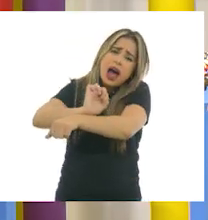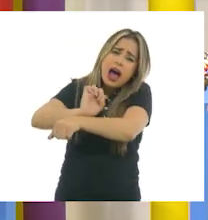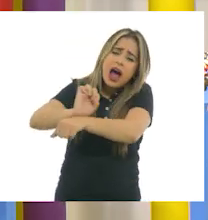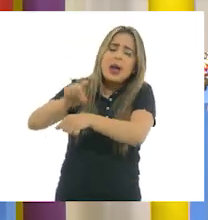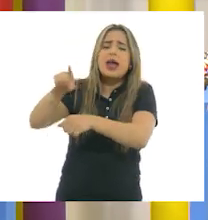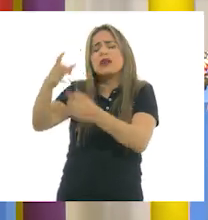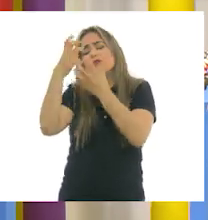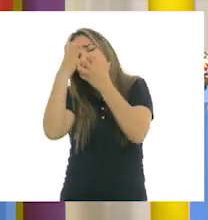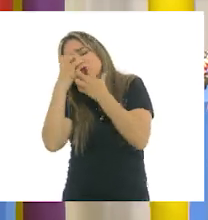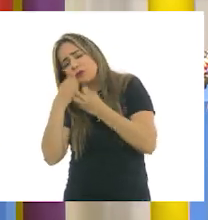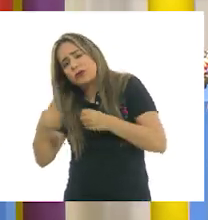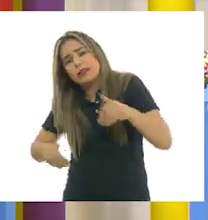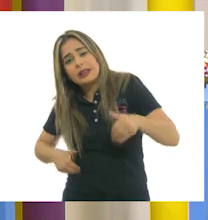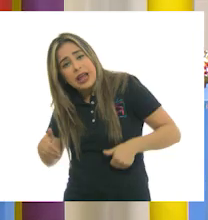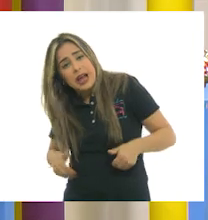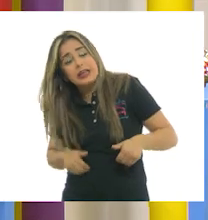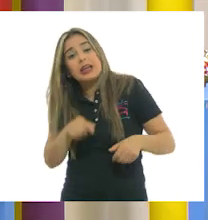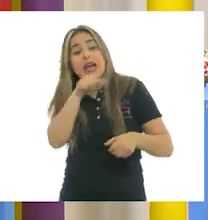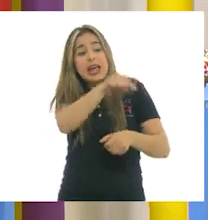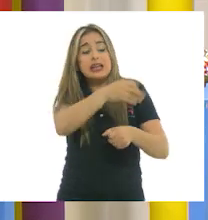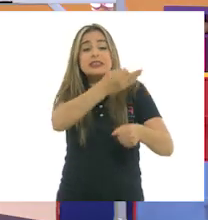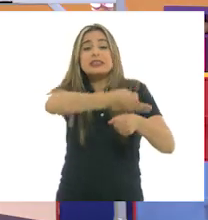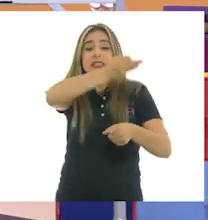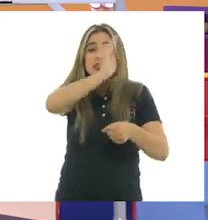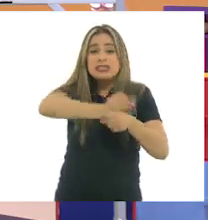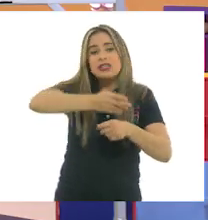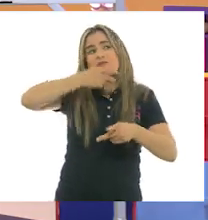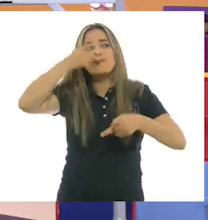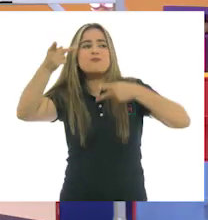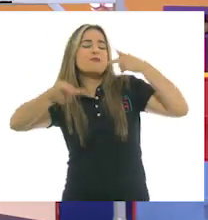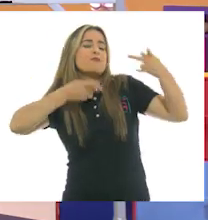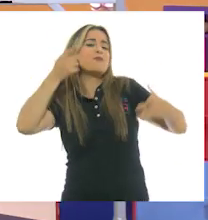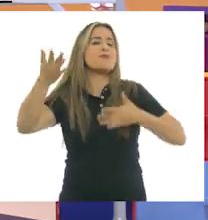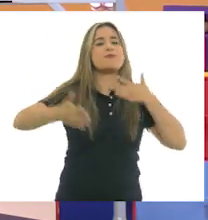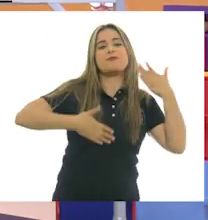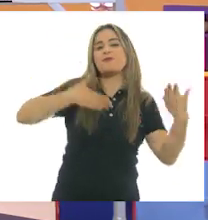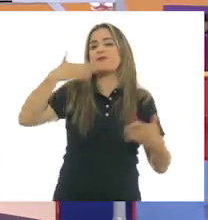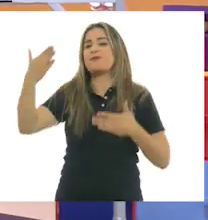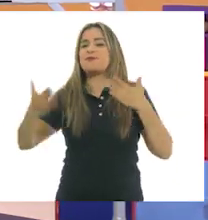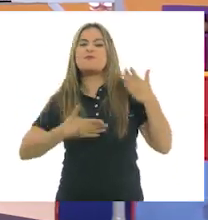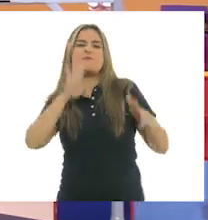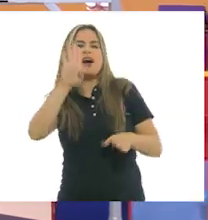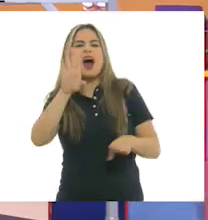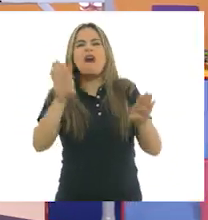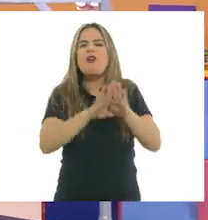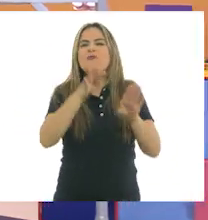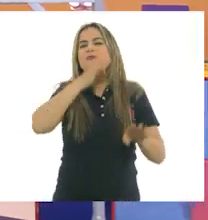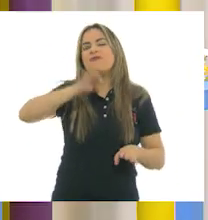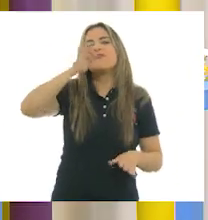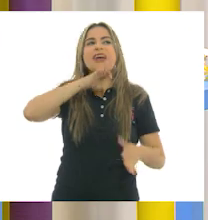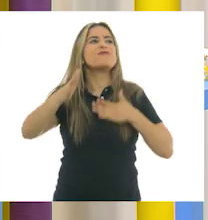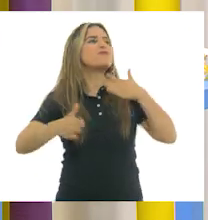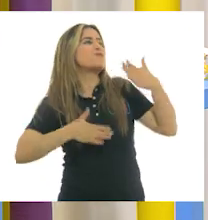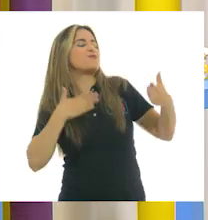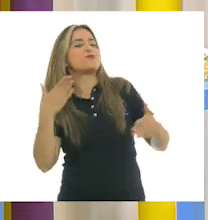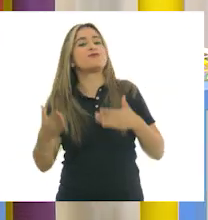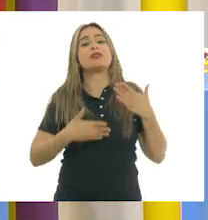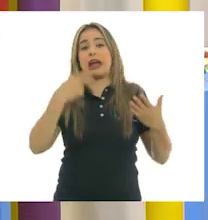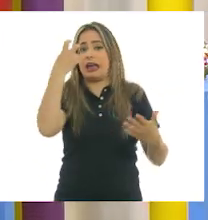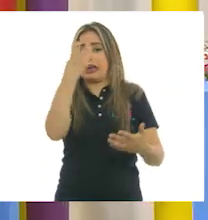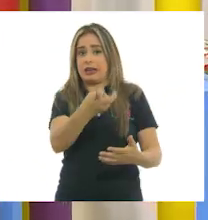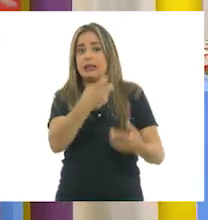comedia utiliza un tono festivo. ¡Festivo! ¡Festivo! Como de una fiesta o algo así, ¿verdad? ¡Exacto! ¡Exacto!